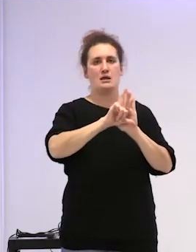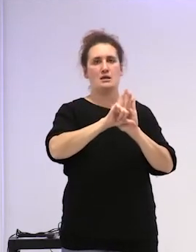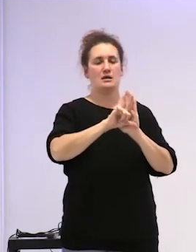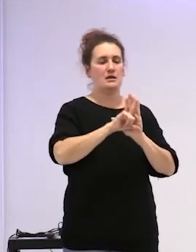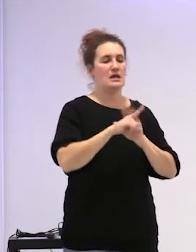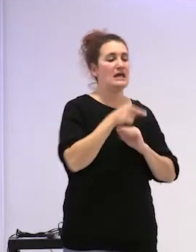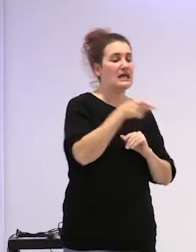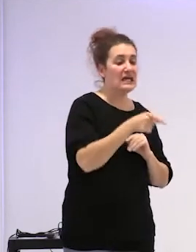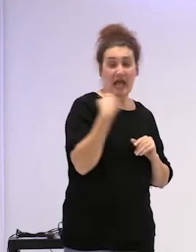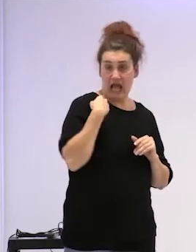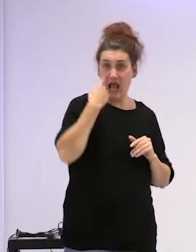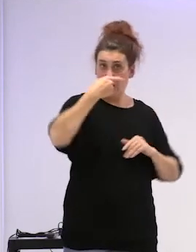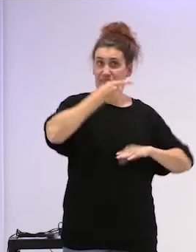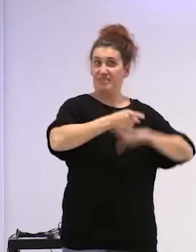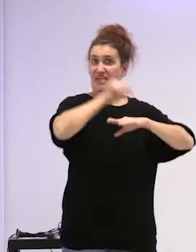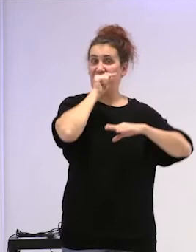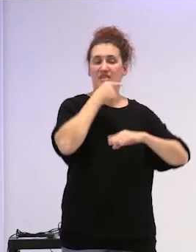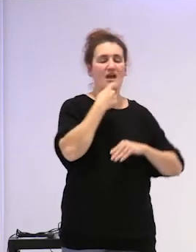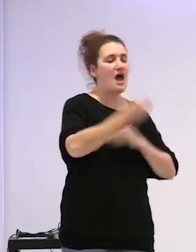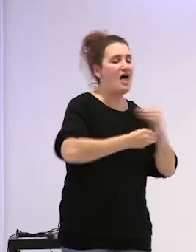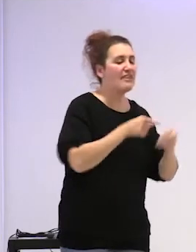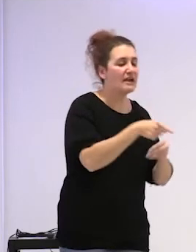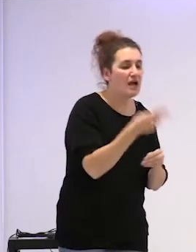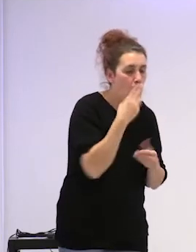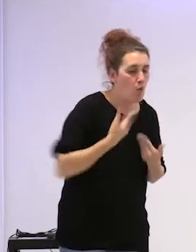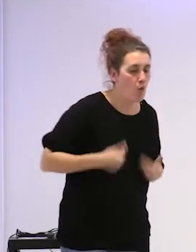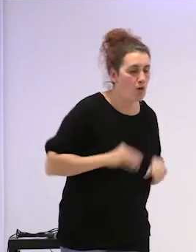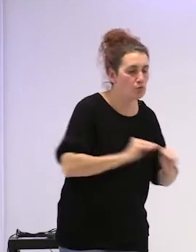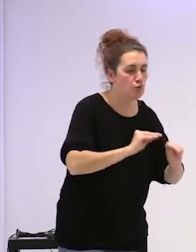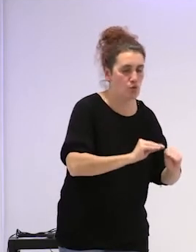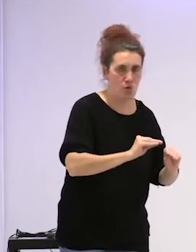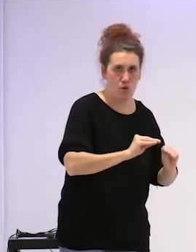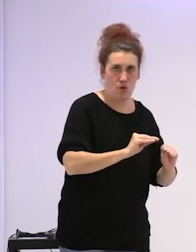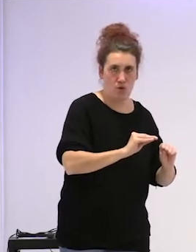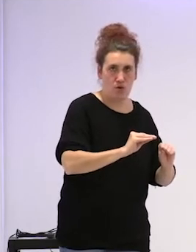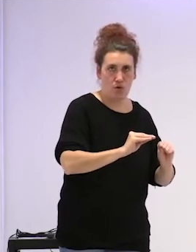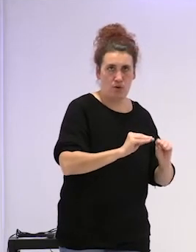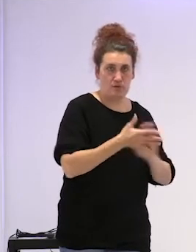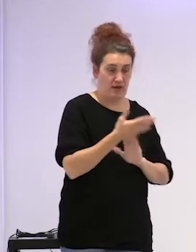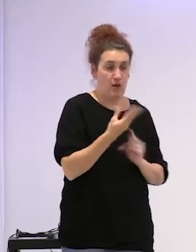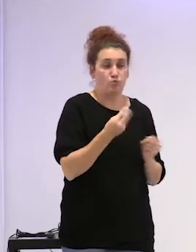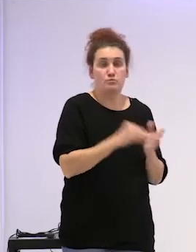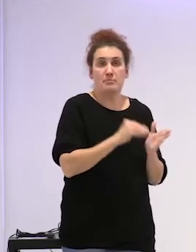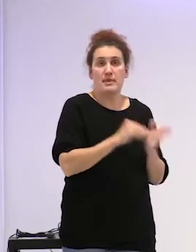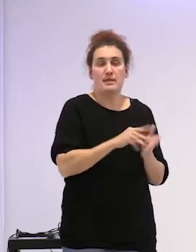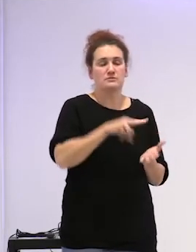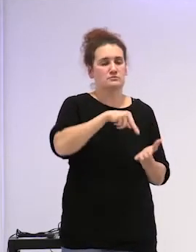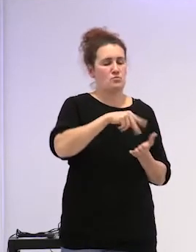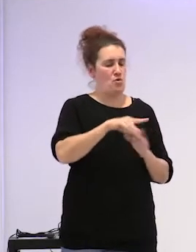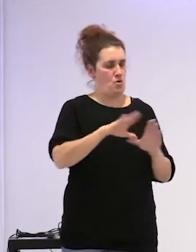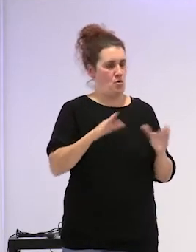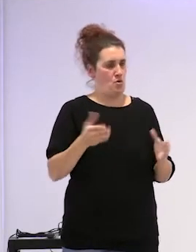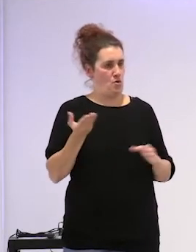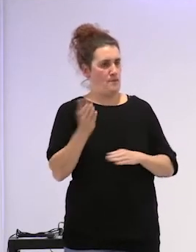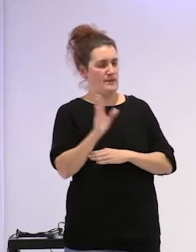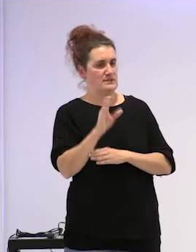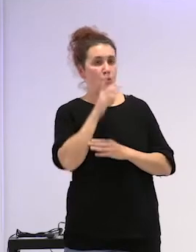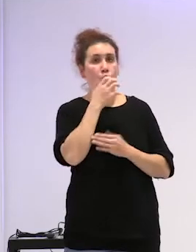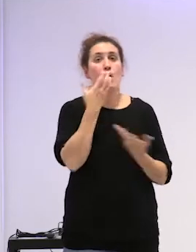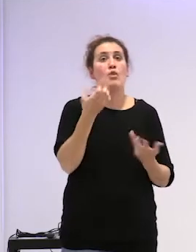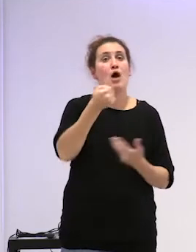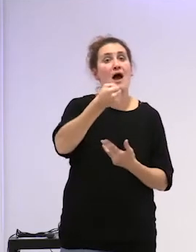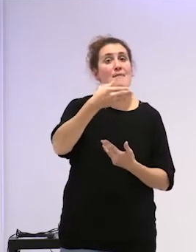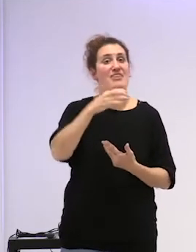tiene que hacer con el cuerpo de las criaturas y al final muchas veces lo que se está poniendo sobre la mesa cuando el ABC dice